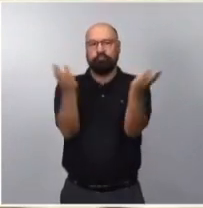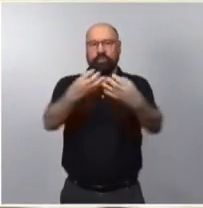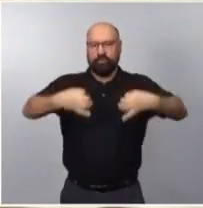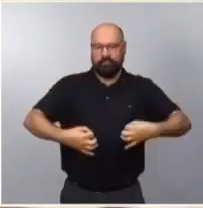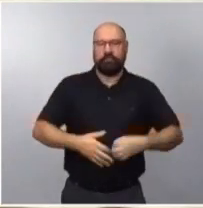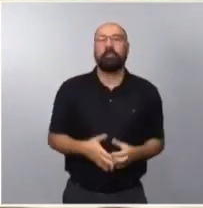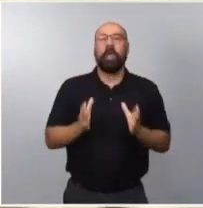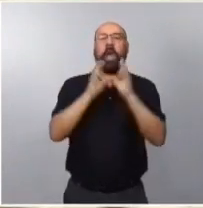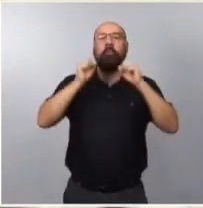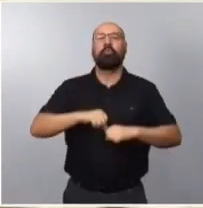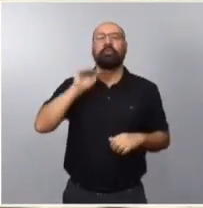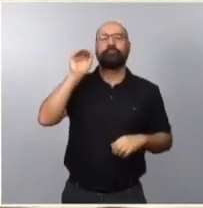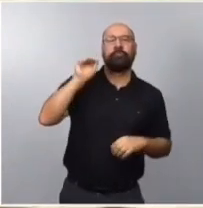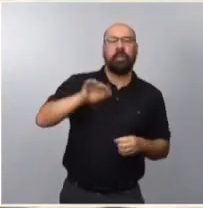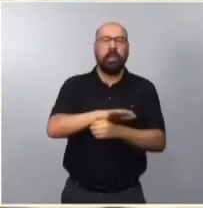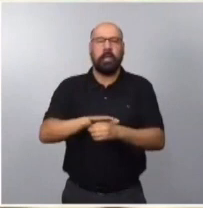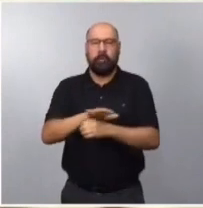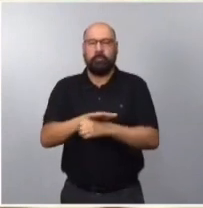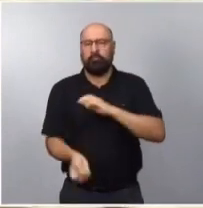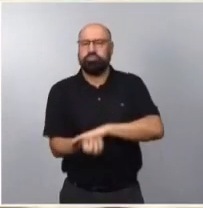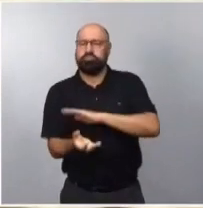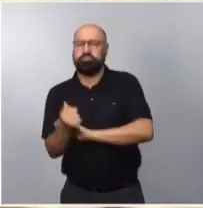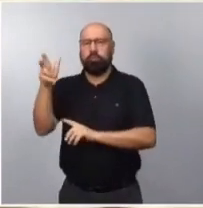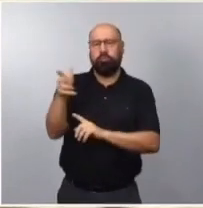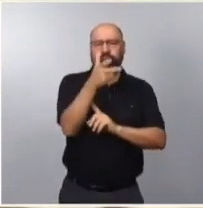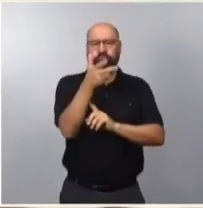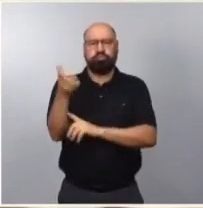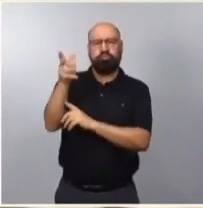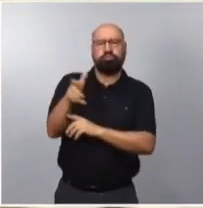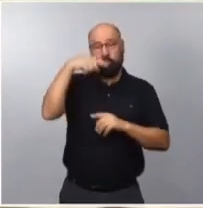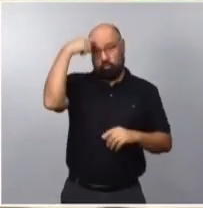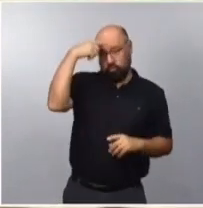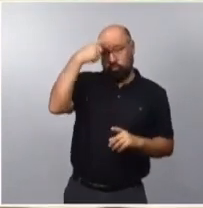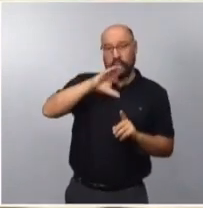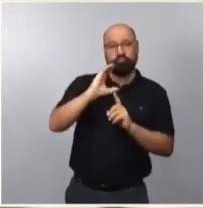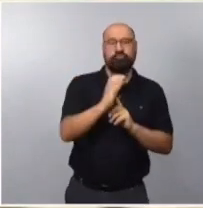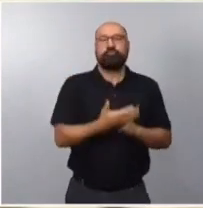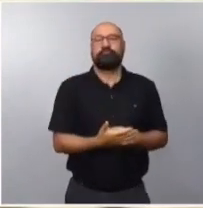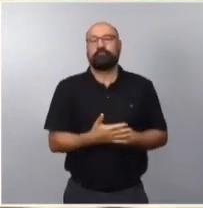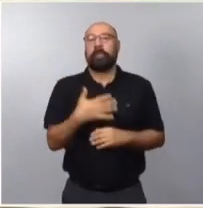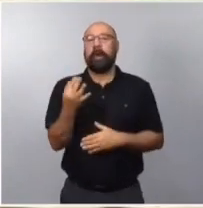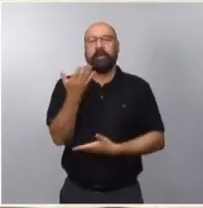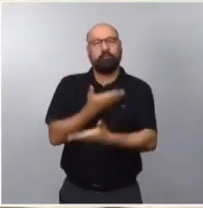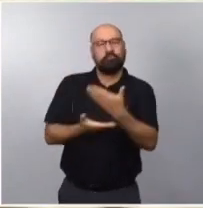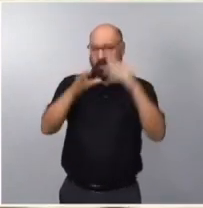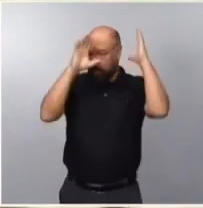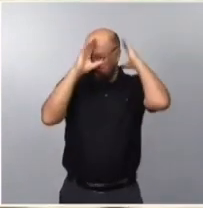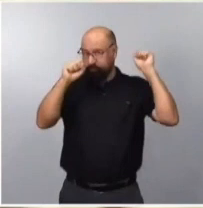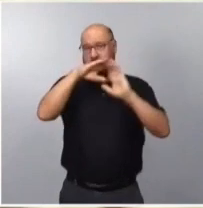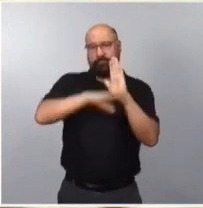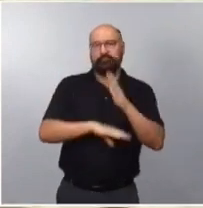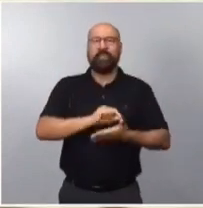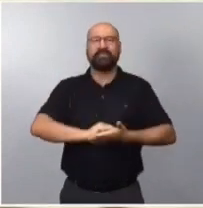internacional administrativo en materia de coproducción cinematográfica, audiovisual y cultural. Un protocolo para la cooperación entre la Secretaría de Estado